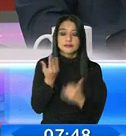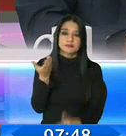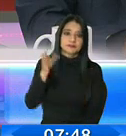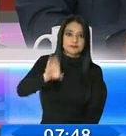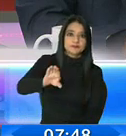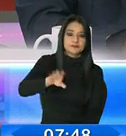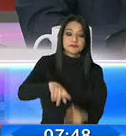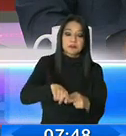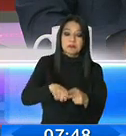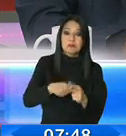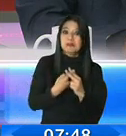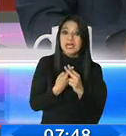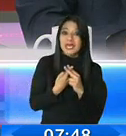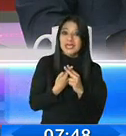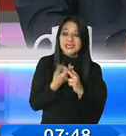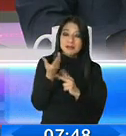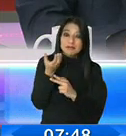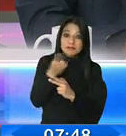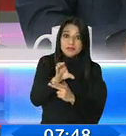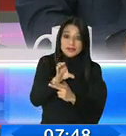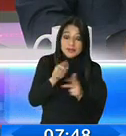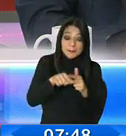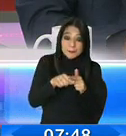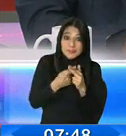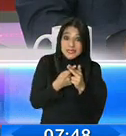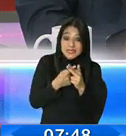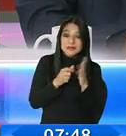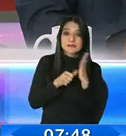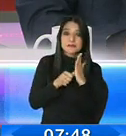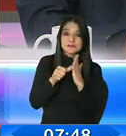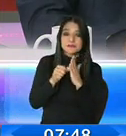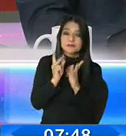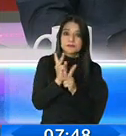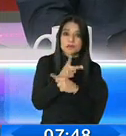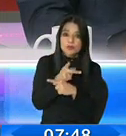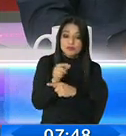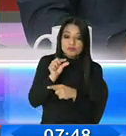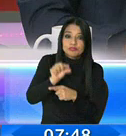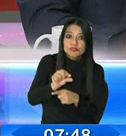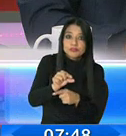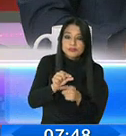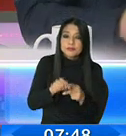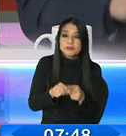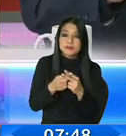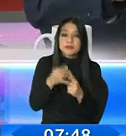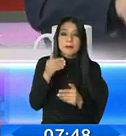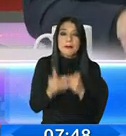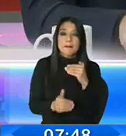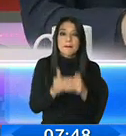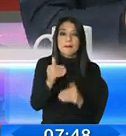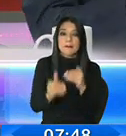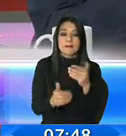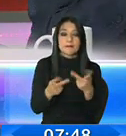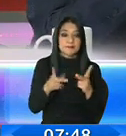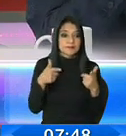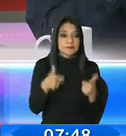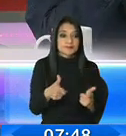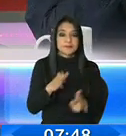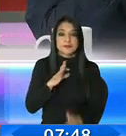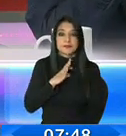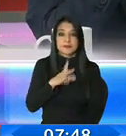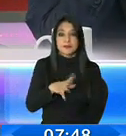semilla, que es el capital que tendrá el Ministerio de Producción. Un capital y un acompañamiento técnico para los